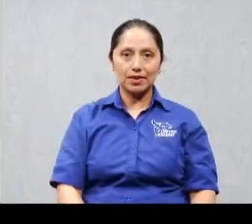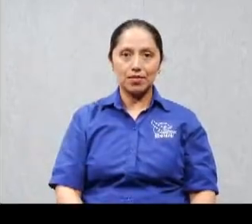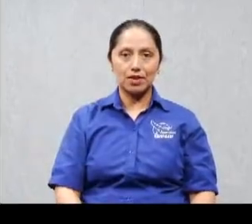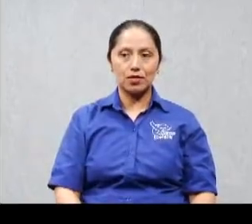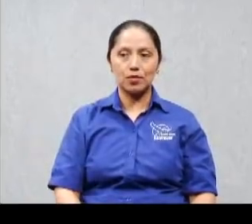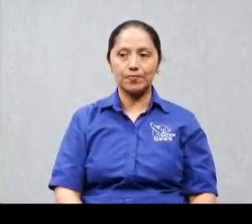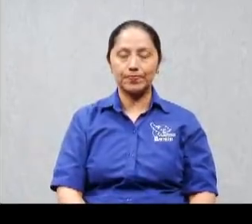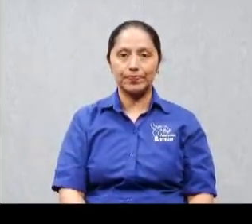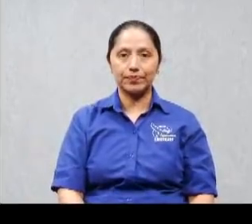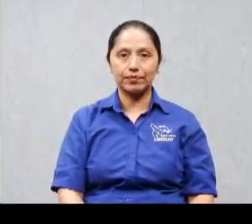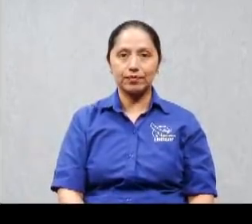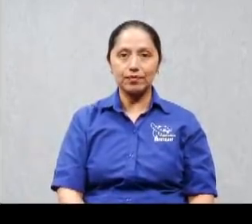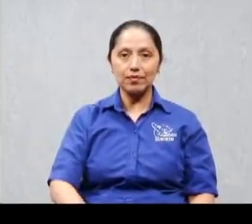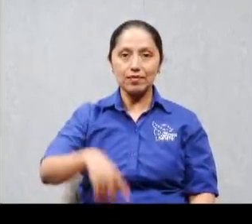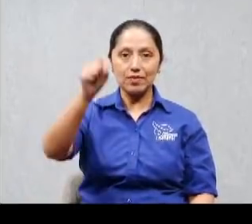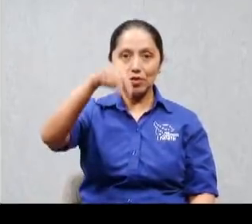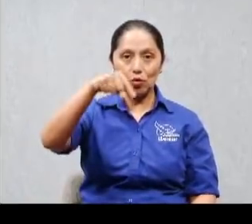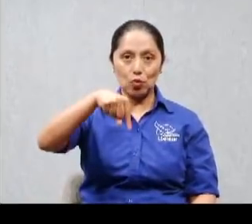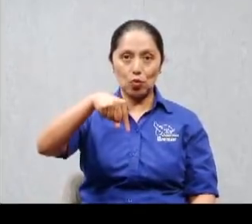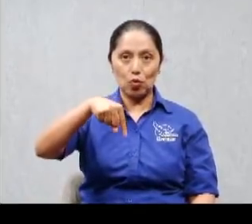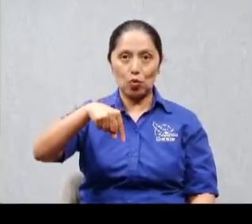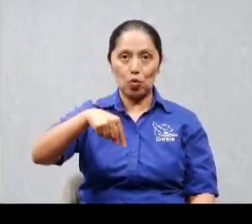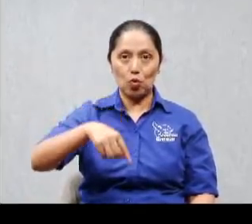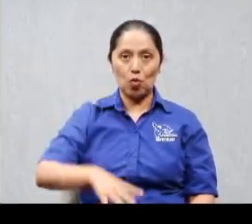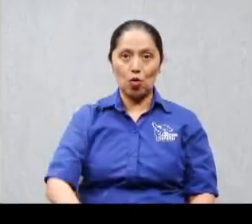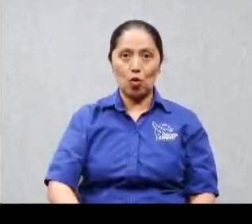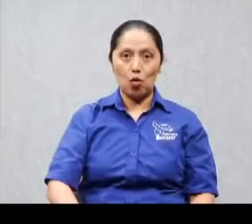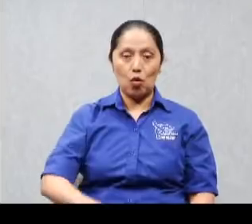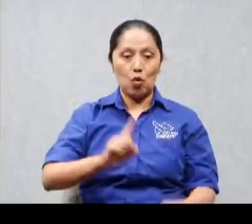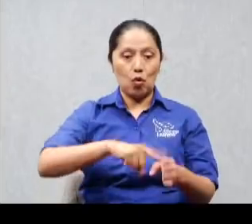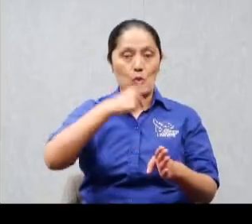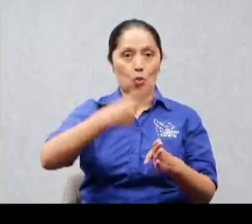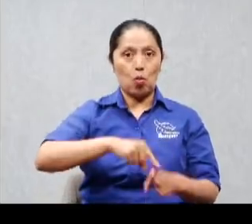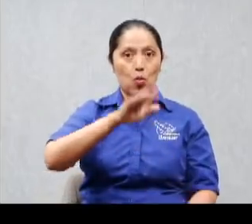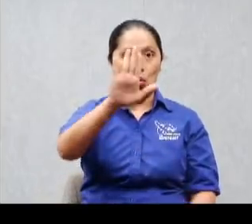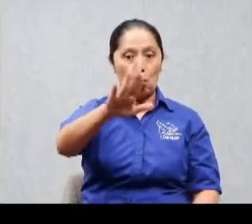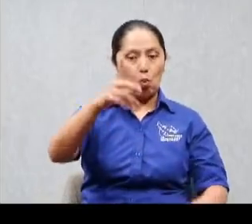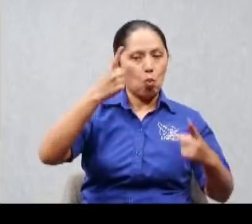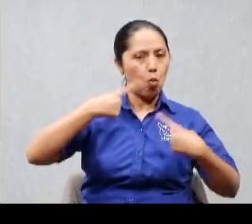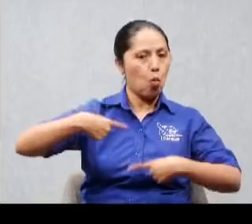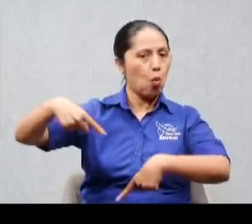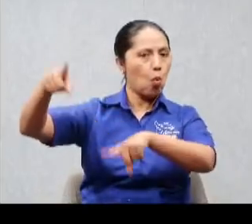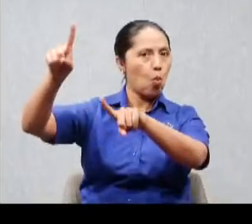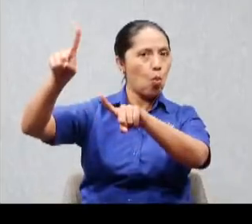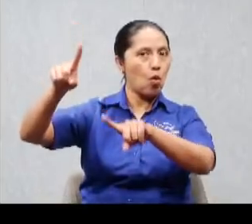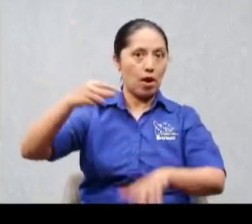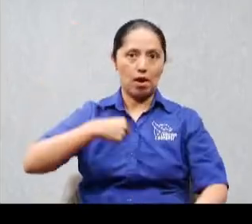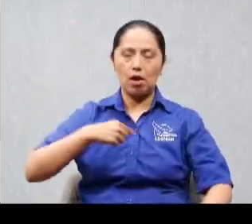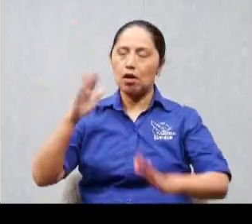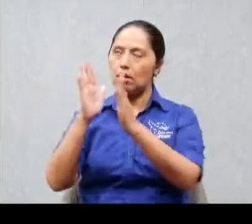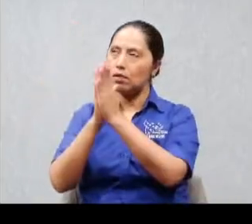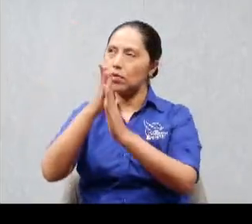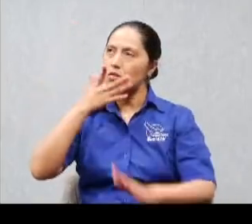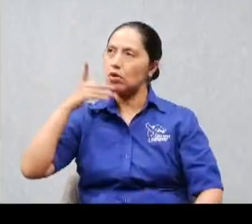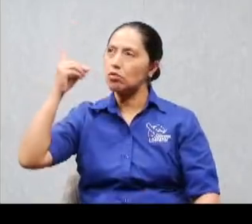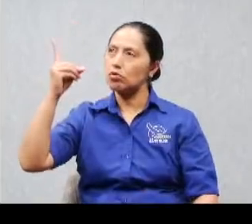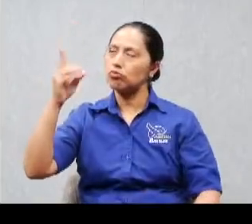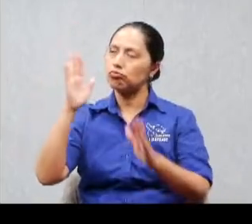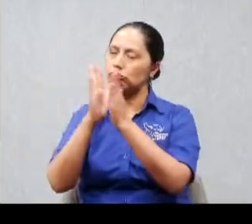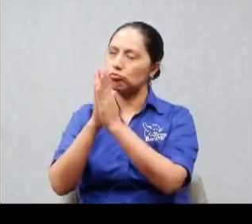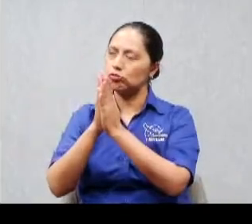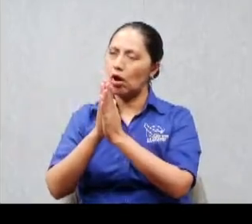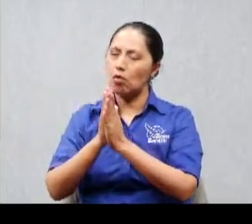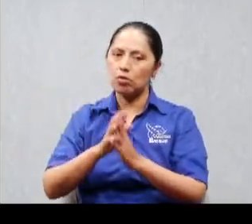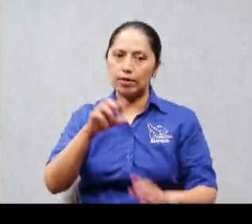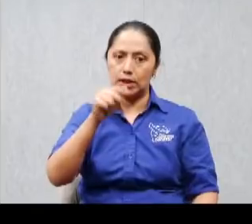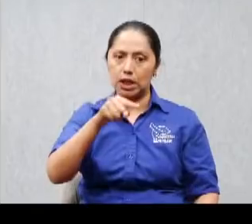pensamientos. Hoy, cuando te vayas de aquí, yo le pido a Dios que no te vayas con tus mismos pensamientos. Yo sé que tú tienes